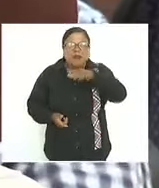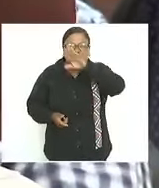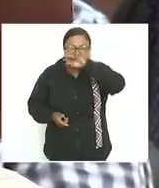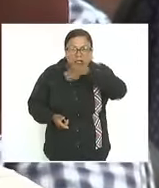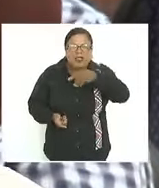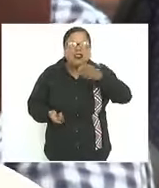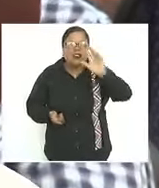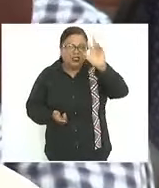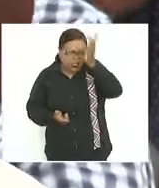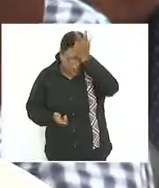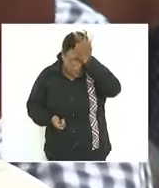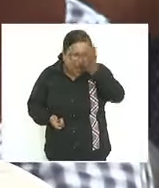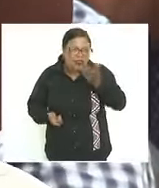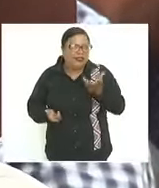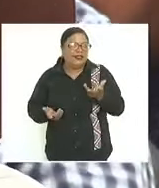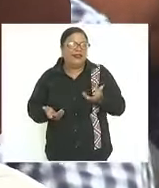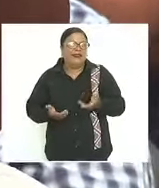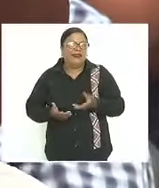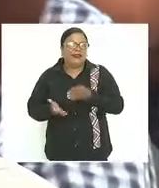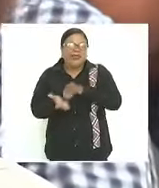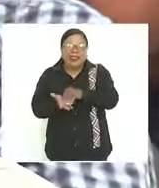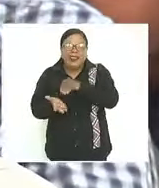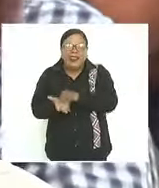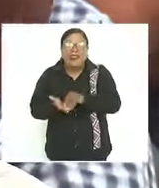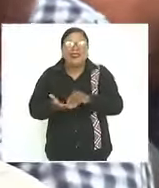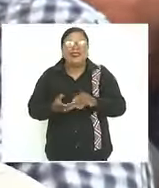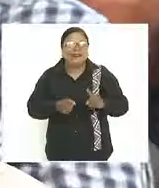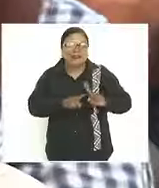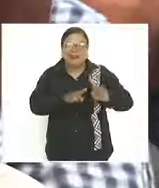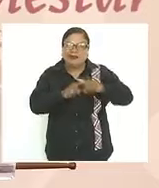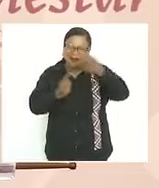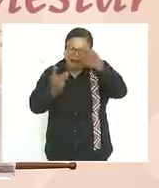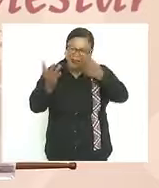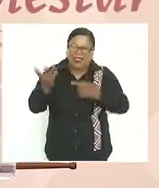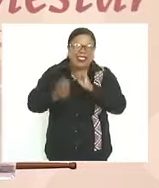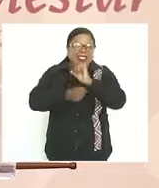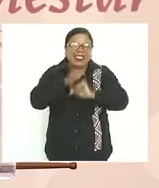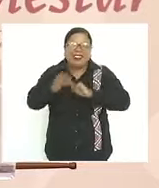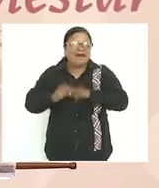puercos cochinos marranos eso es lo que son